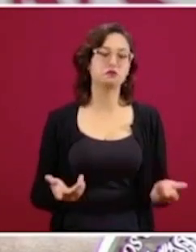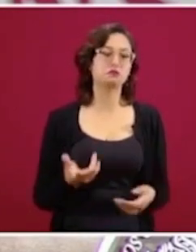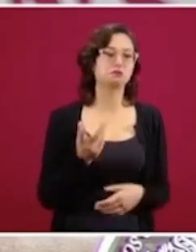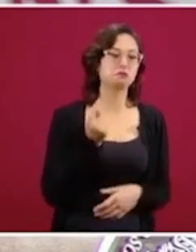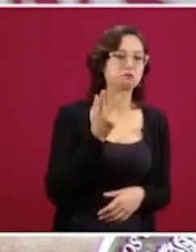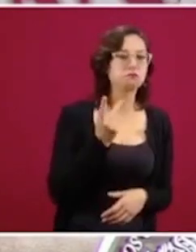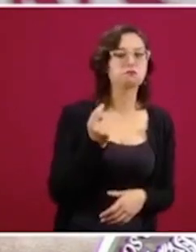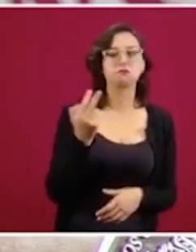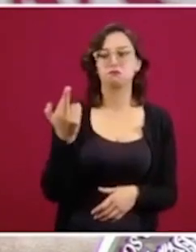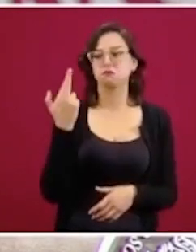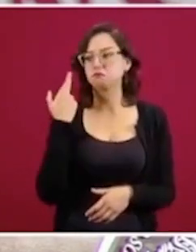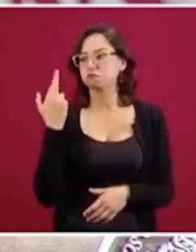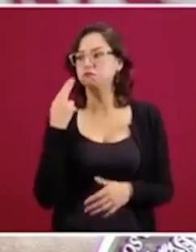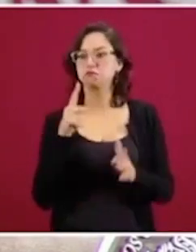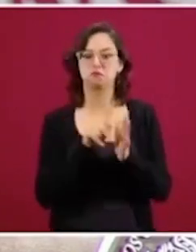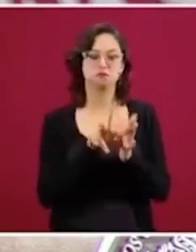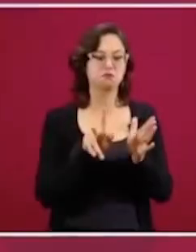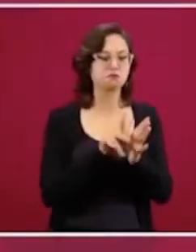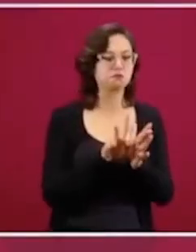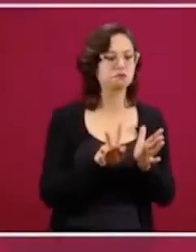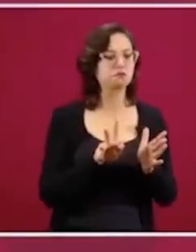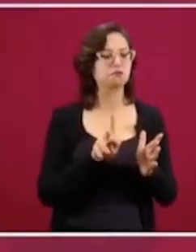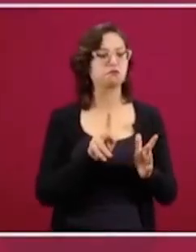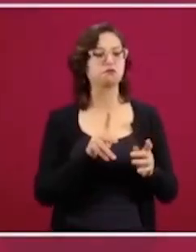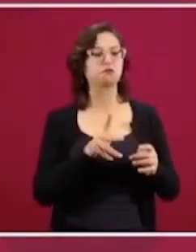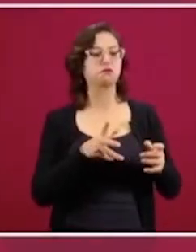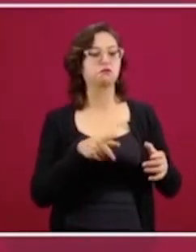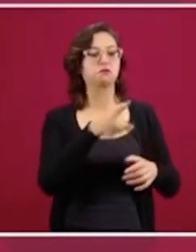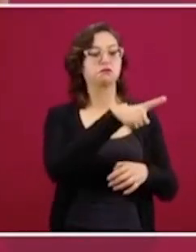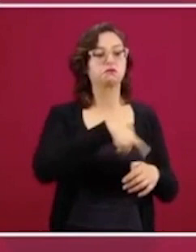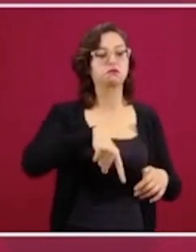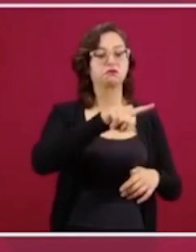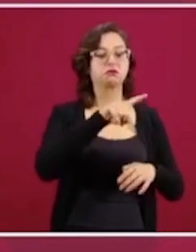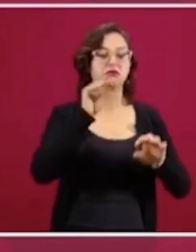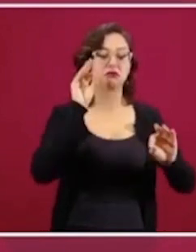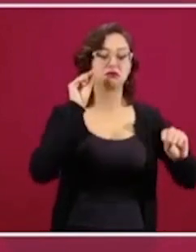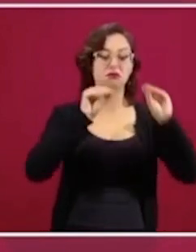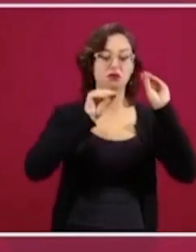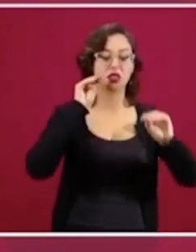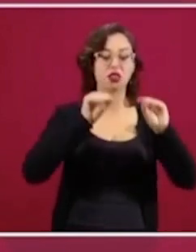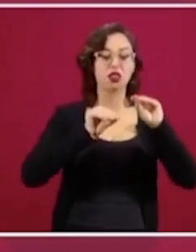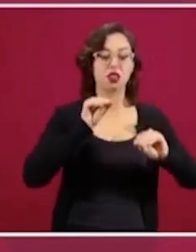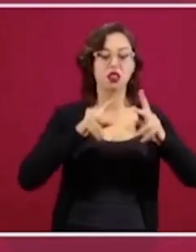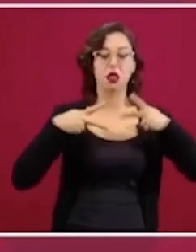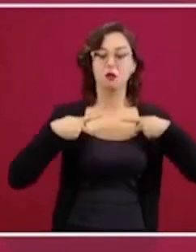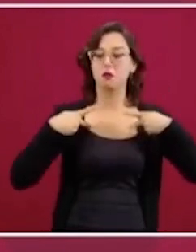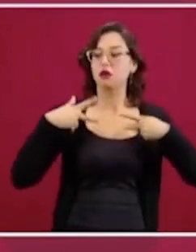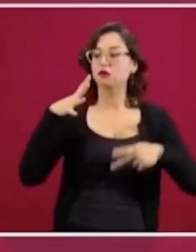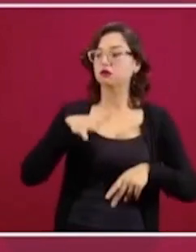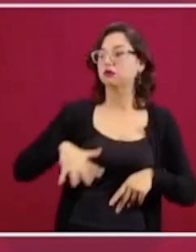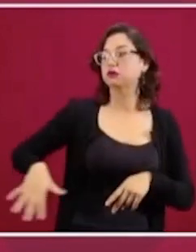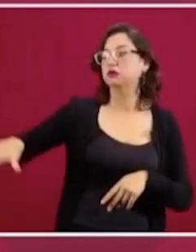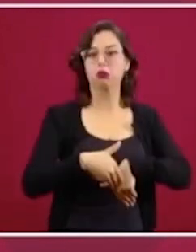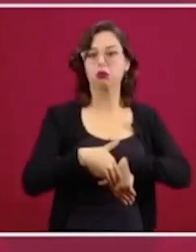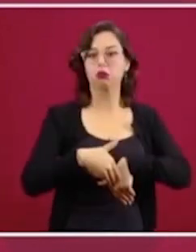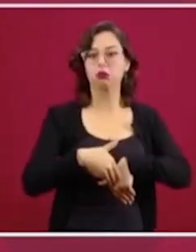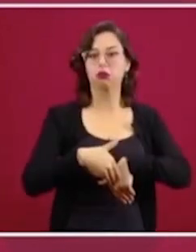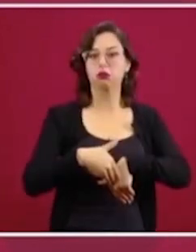formaba la llamada opinión general o la opinión pública. Ya no es así,